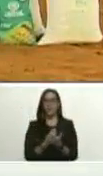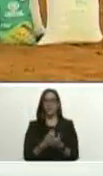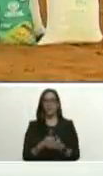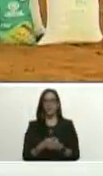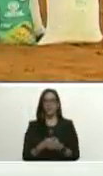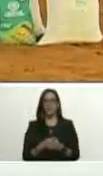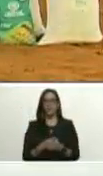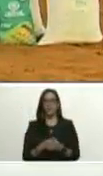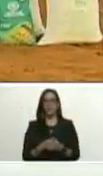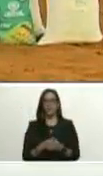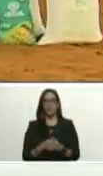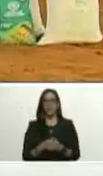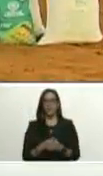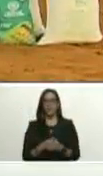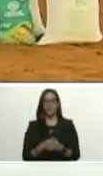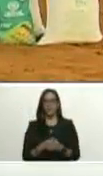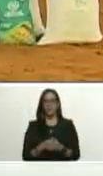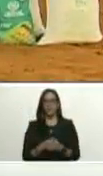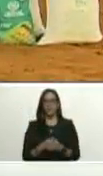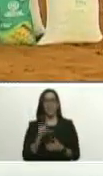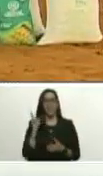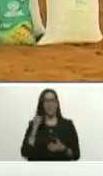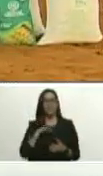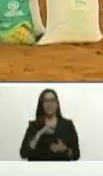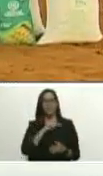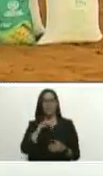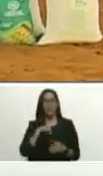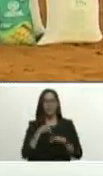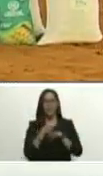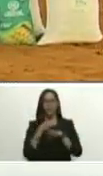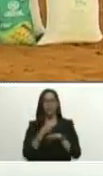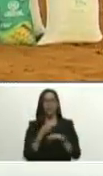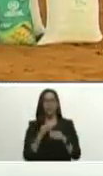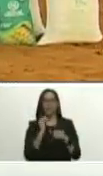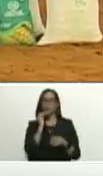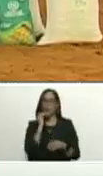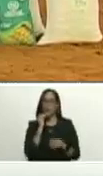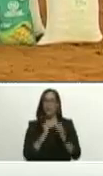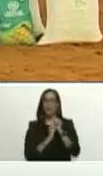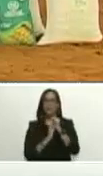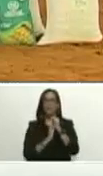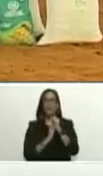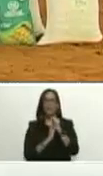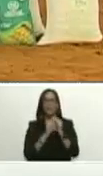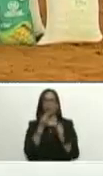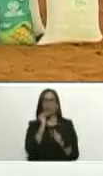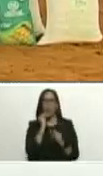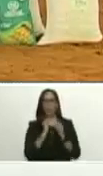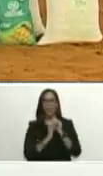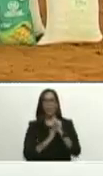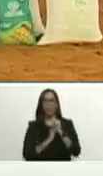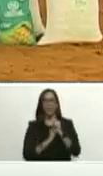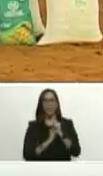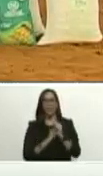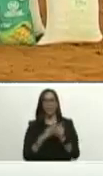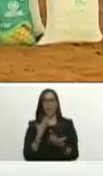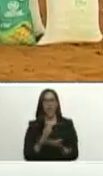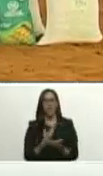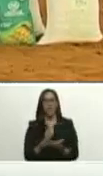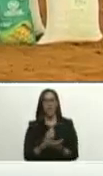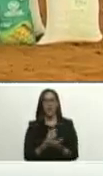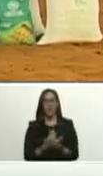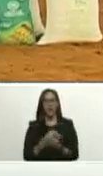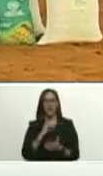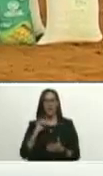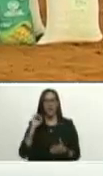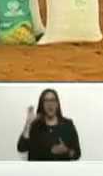está nuestro gobernador este joven líder joven líder de Monagas y del oriente